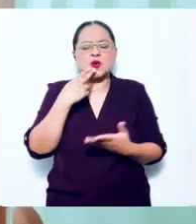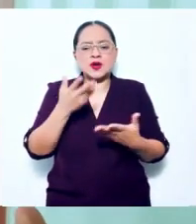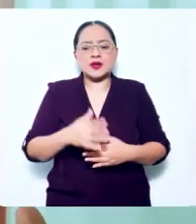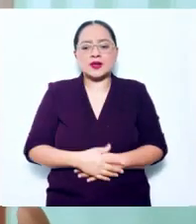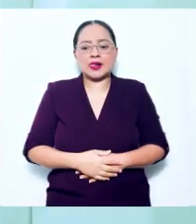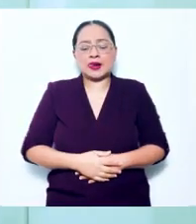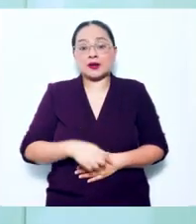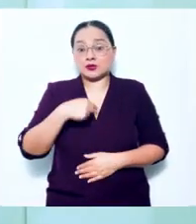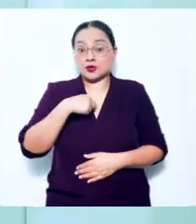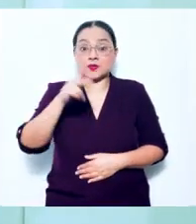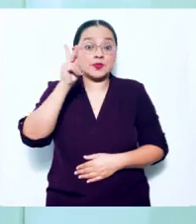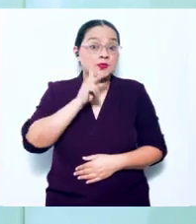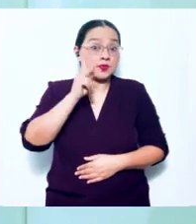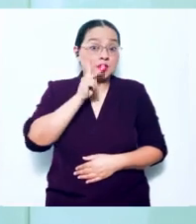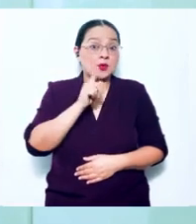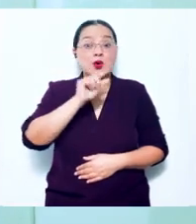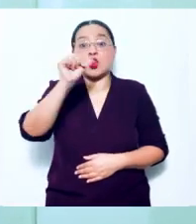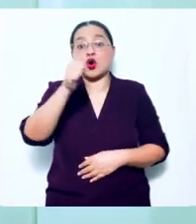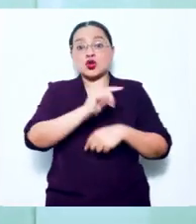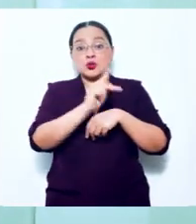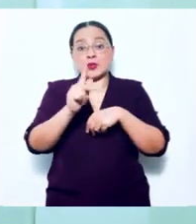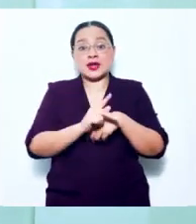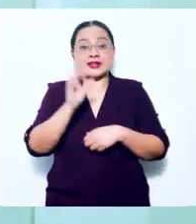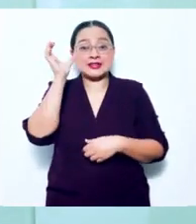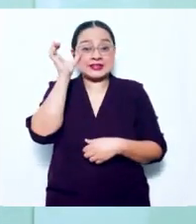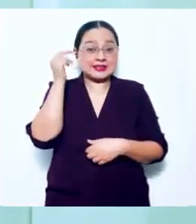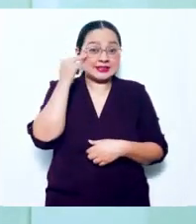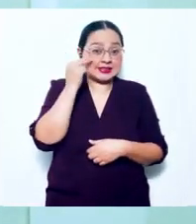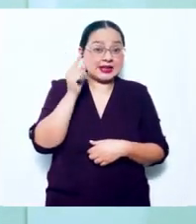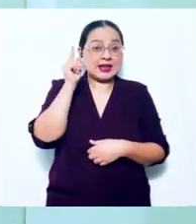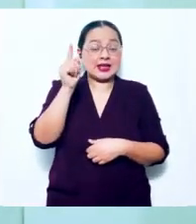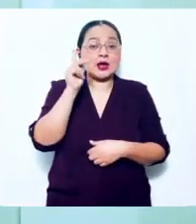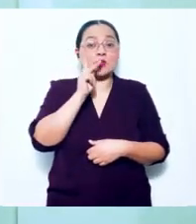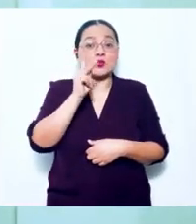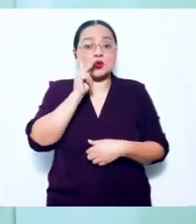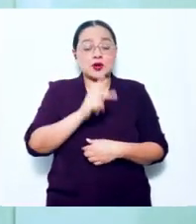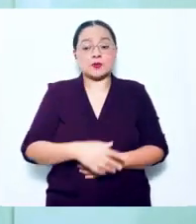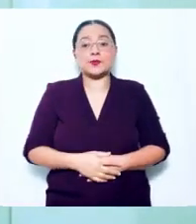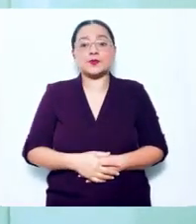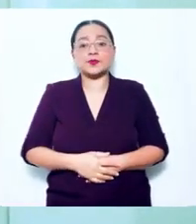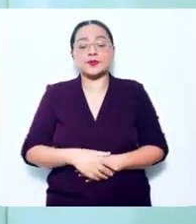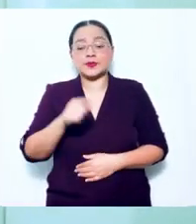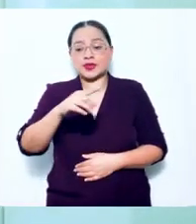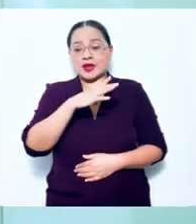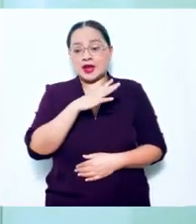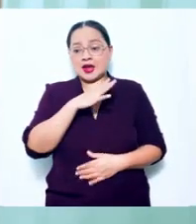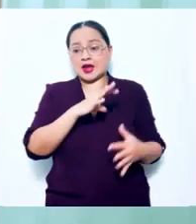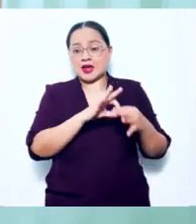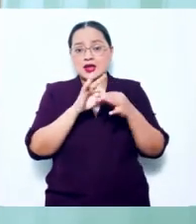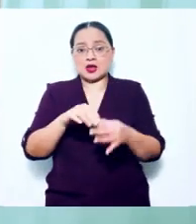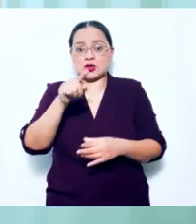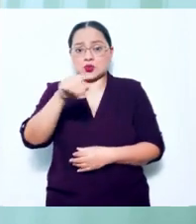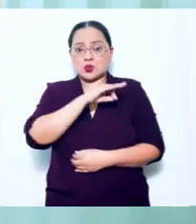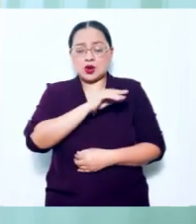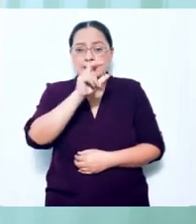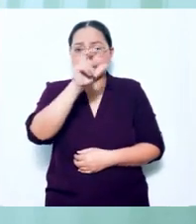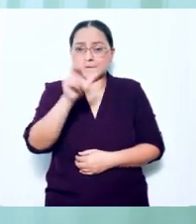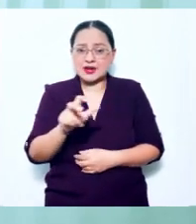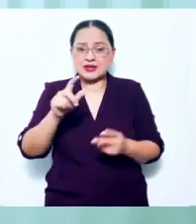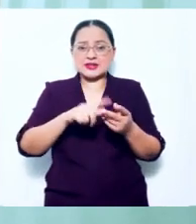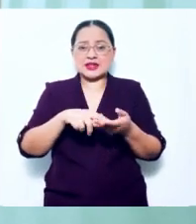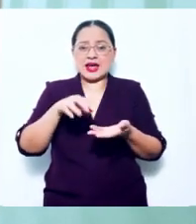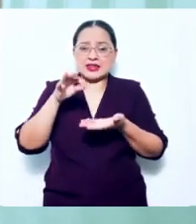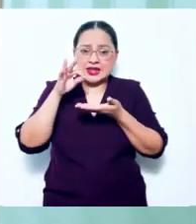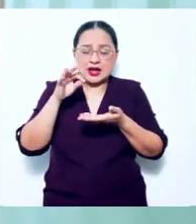Riquísimo. Me tocó probarlo en el extranjero, en China, por primera vez, pero hoy en Durango es una tradición ya. Se puede comer en